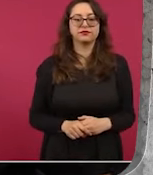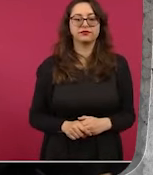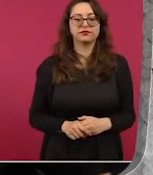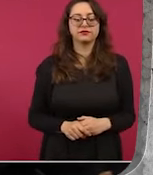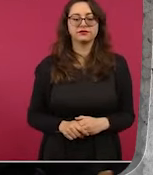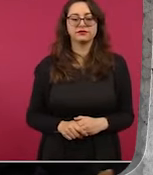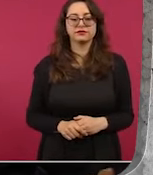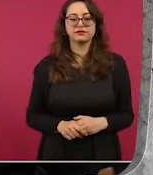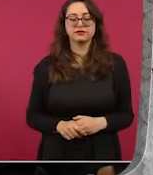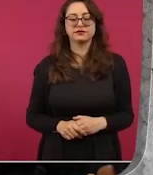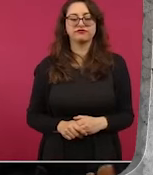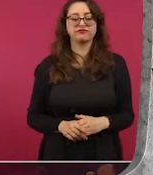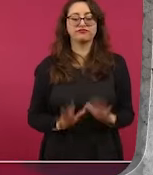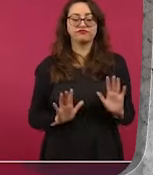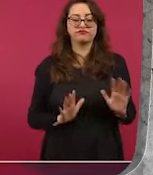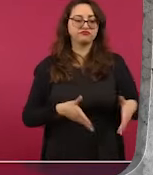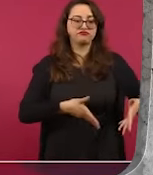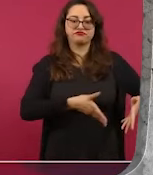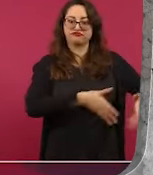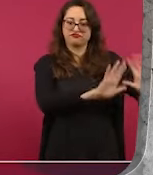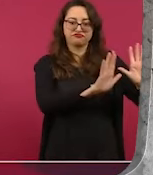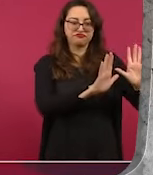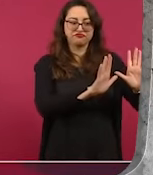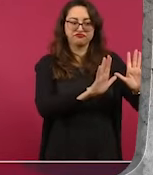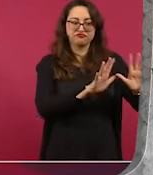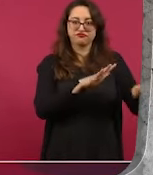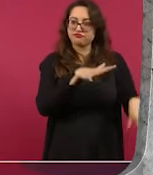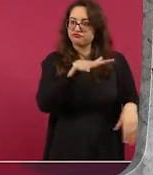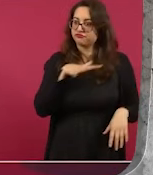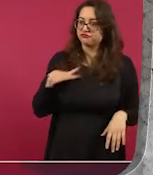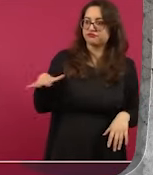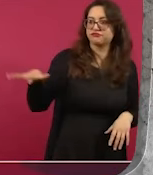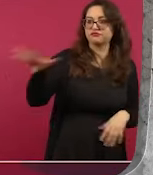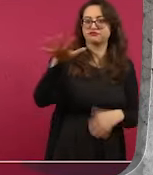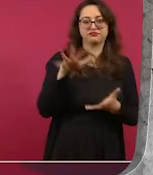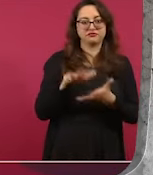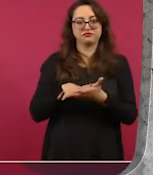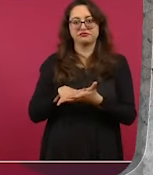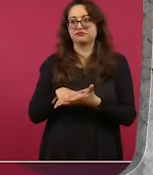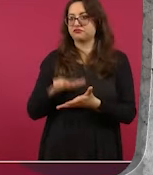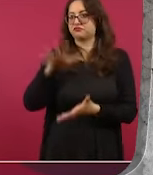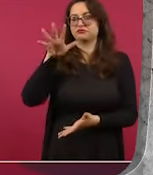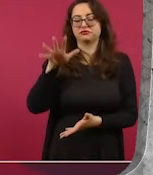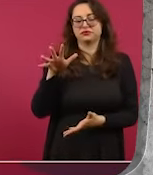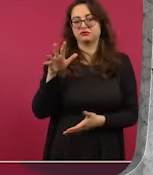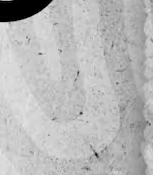ahora sí que sigan su camino, pero ya hay que hablar de eso,